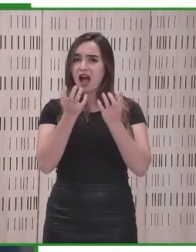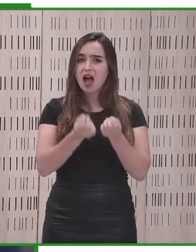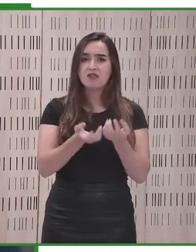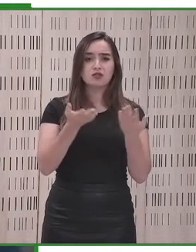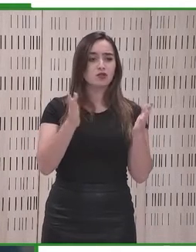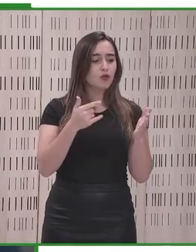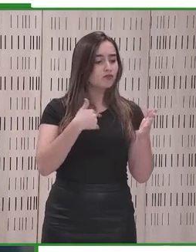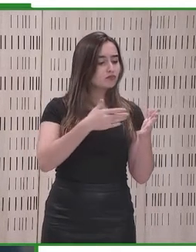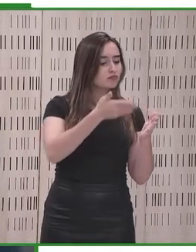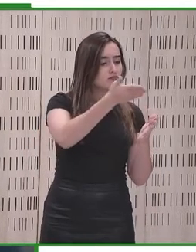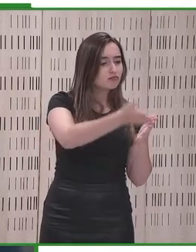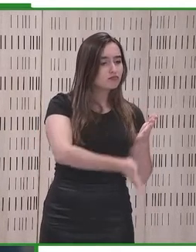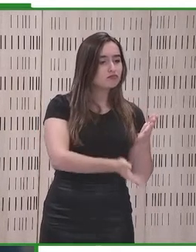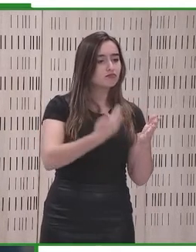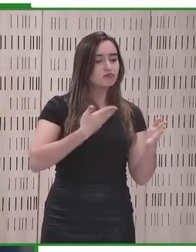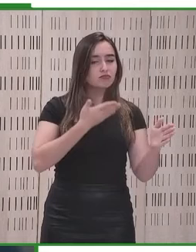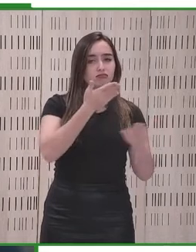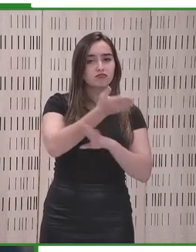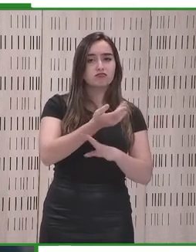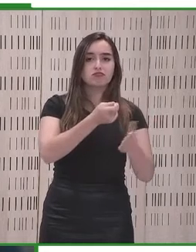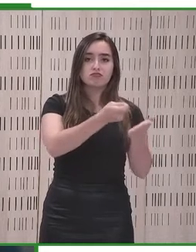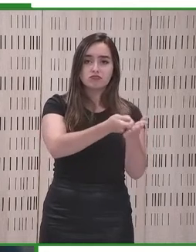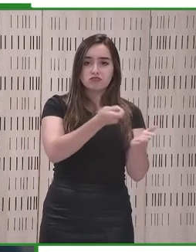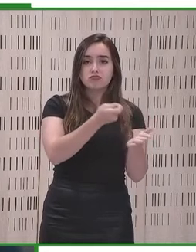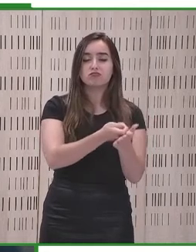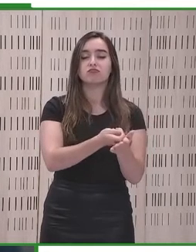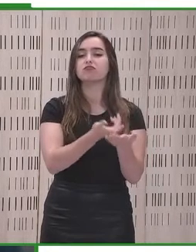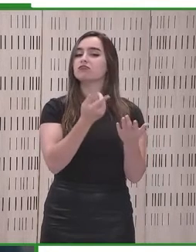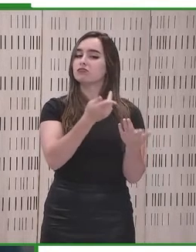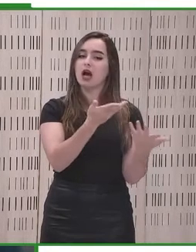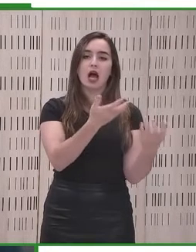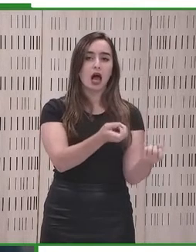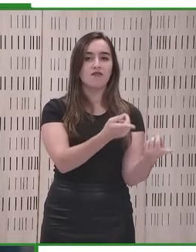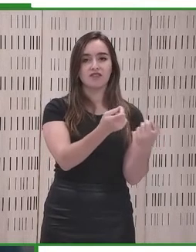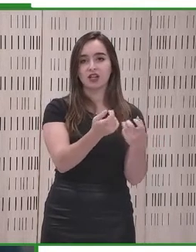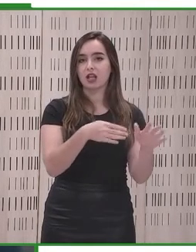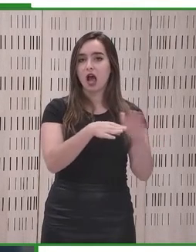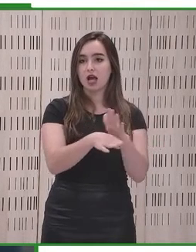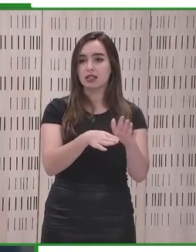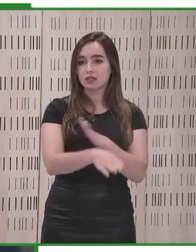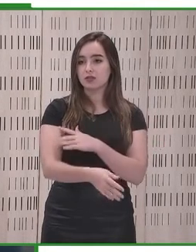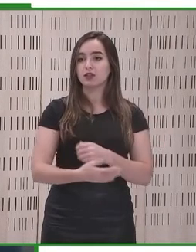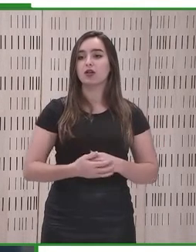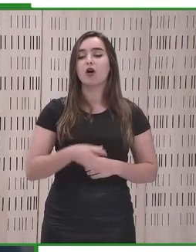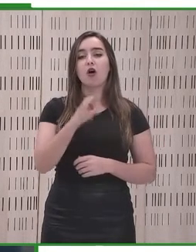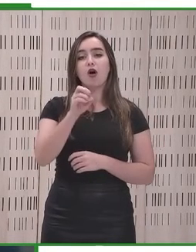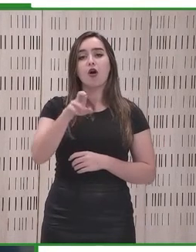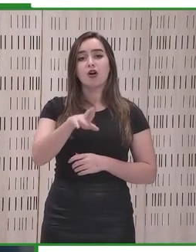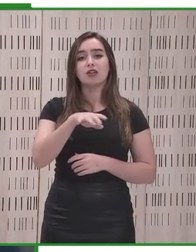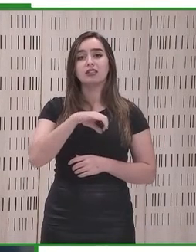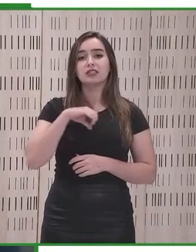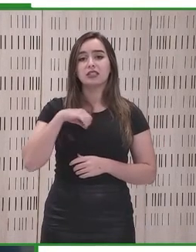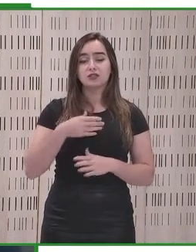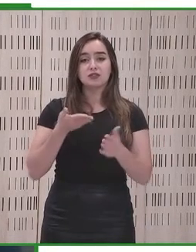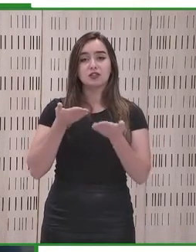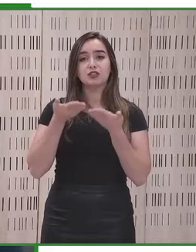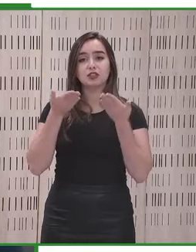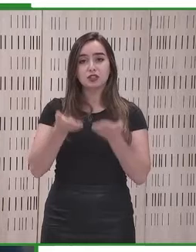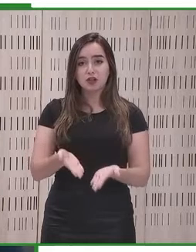softwares, sistemas operativos. Es decir, que cualquier